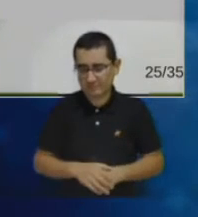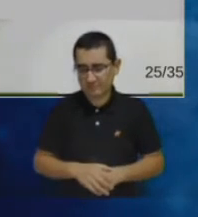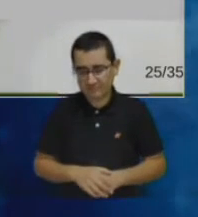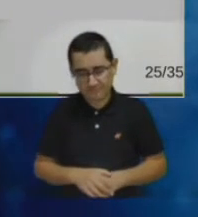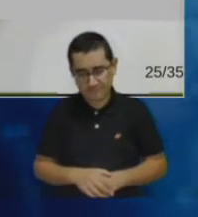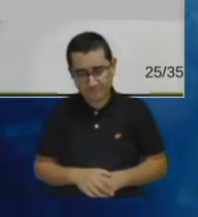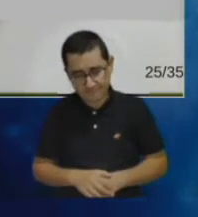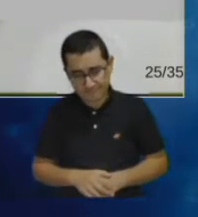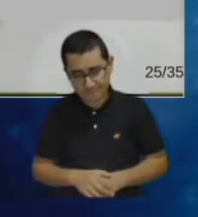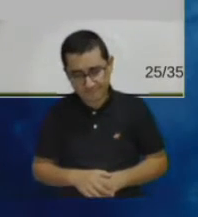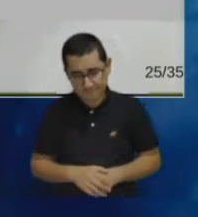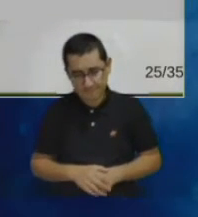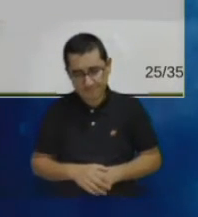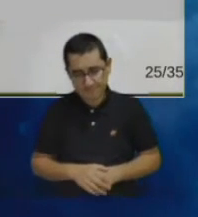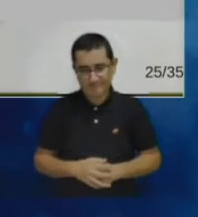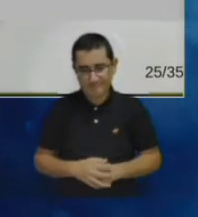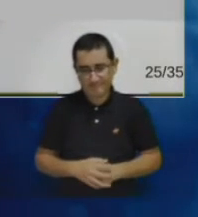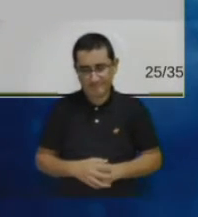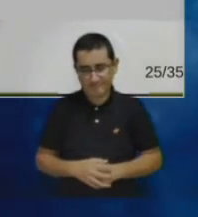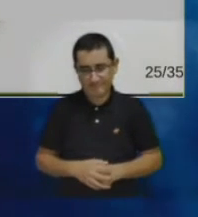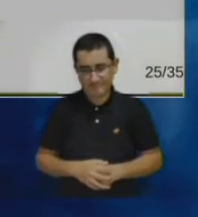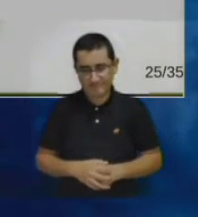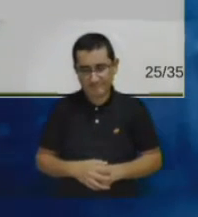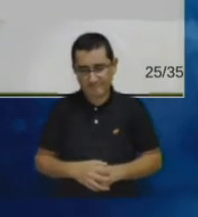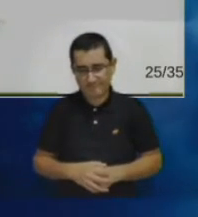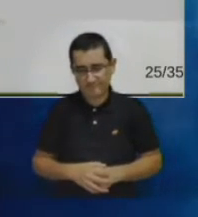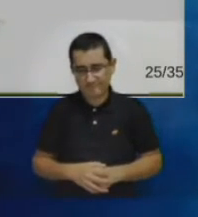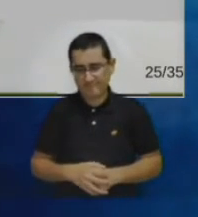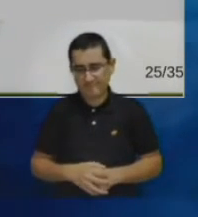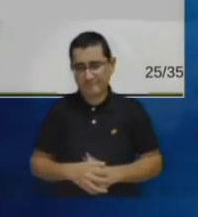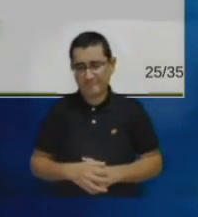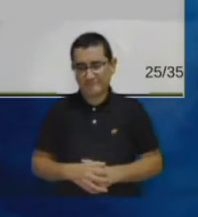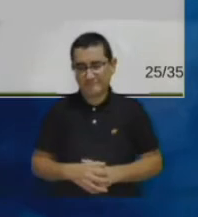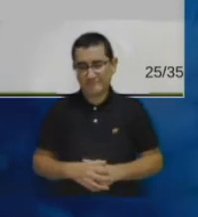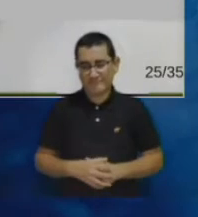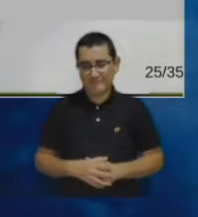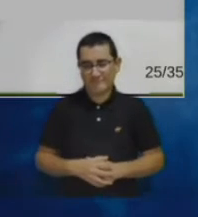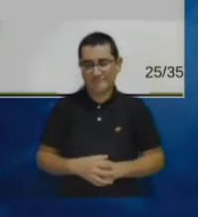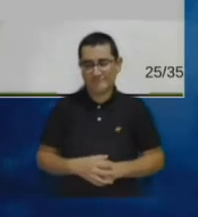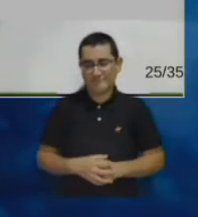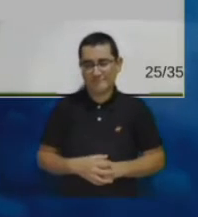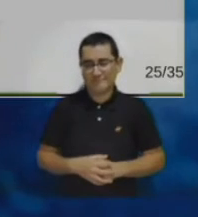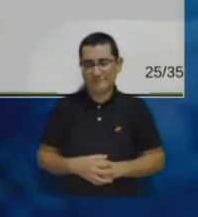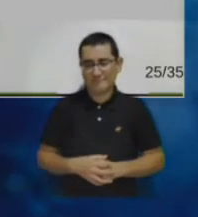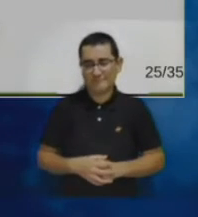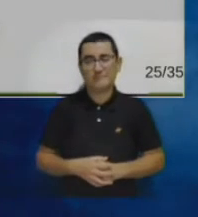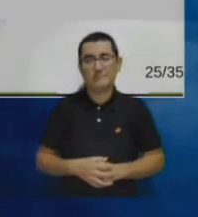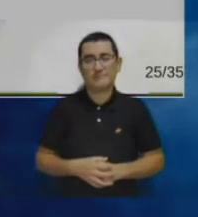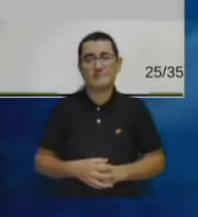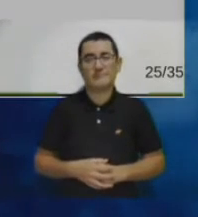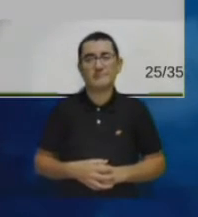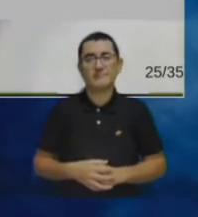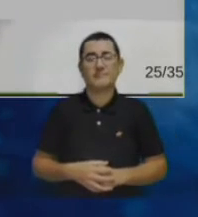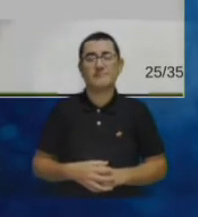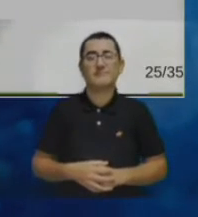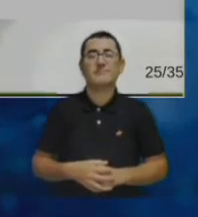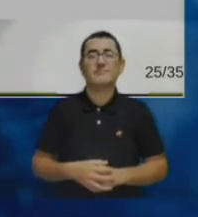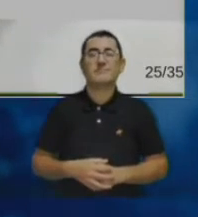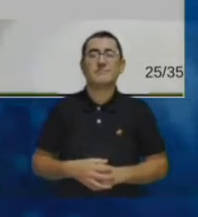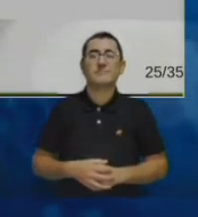gente está muy familiar con ellas y tiene una percepción totalmente diferente a pesar de estar basadas en una tecnología muy similar entonces